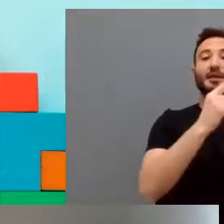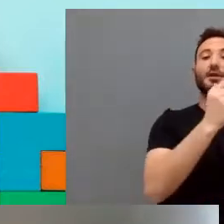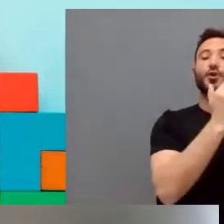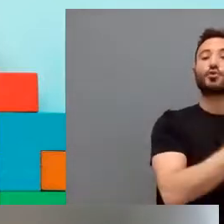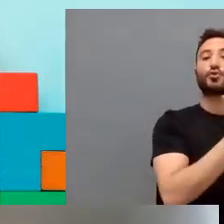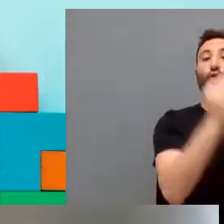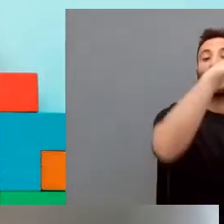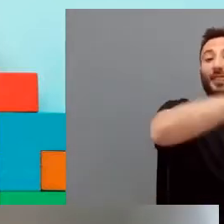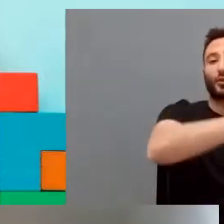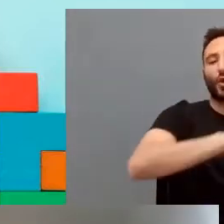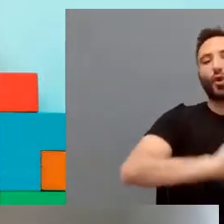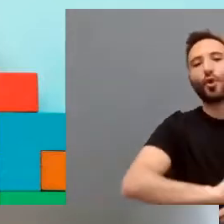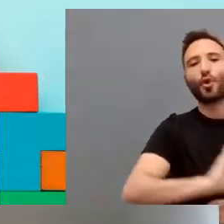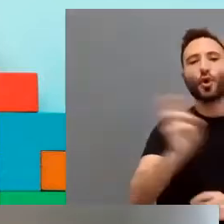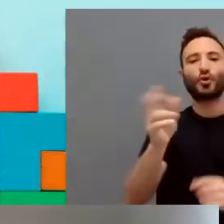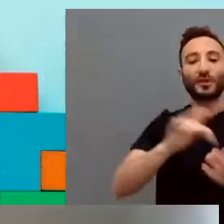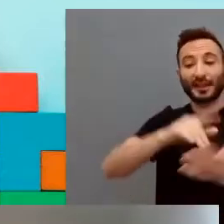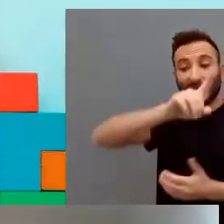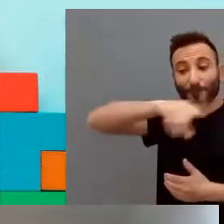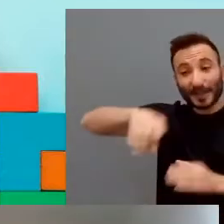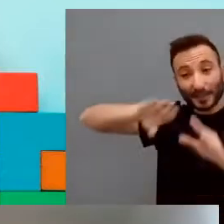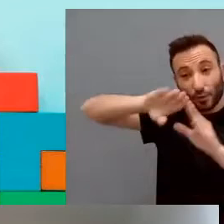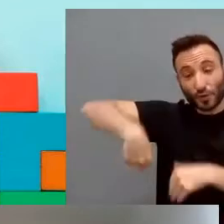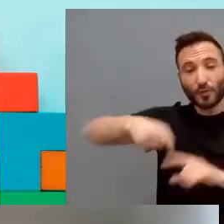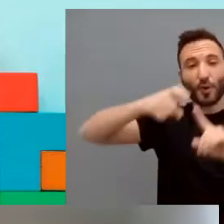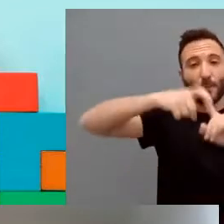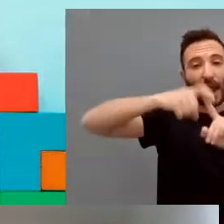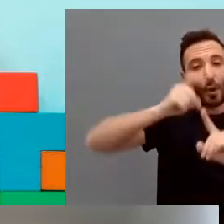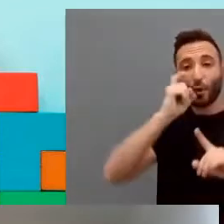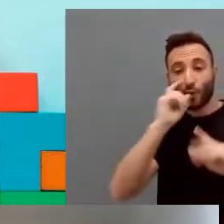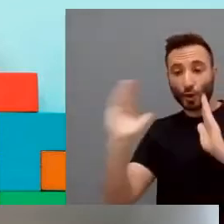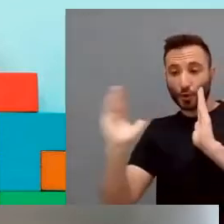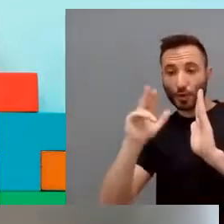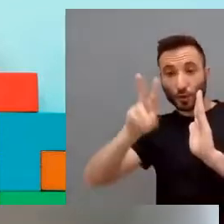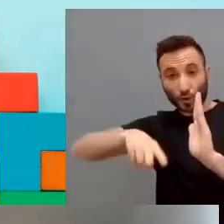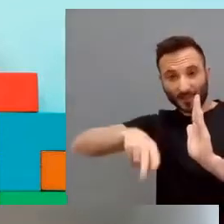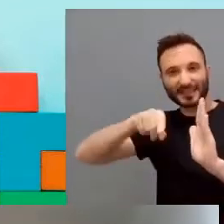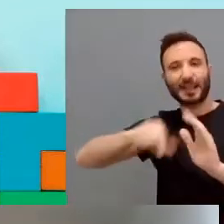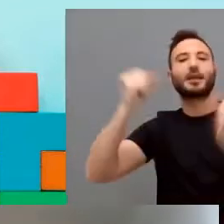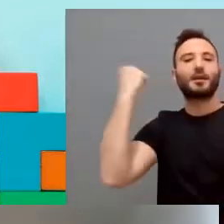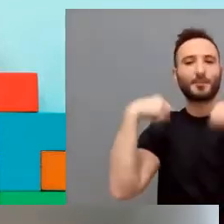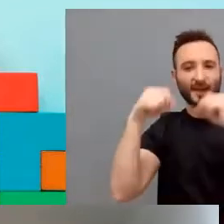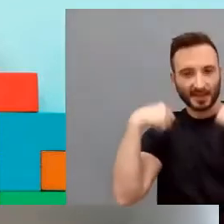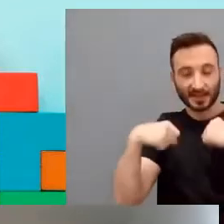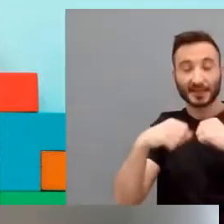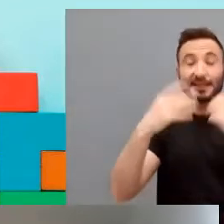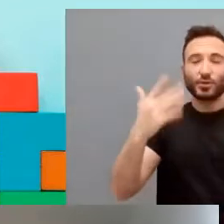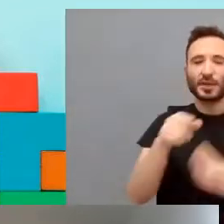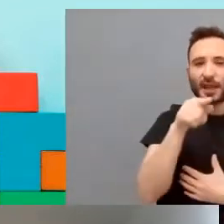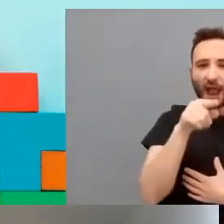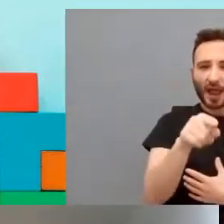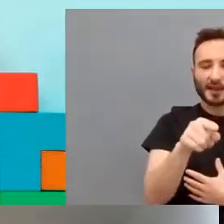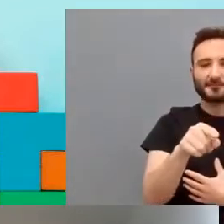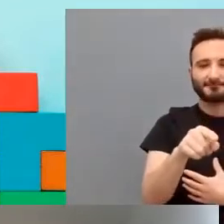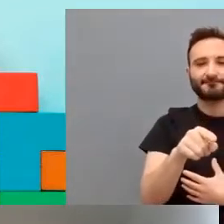como suele ser en los últimos meses de mayo y de junio. Aquí tenemos que contar con